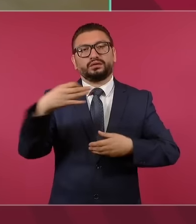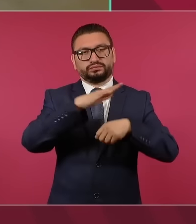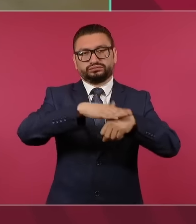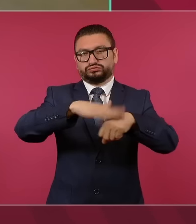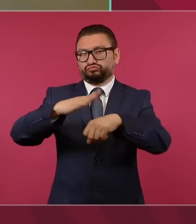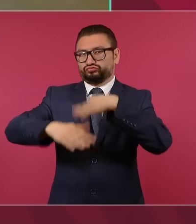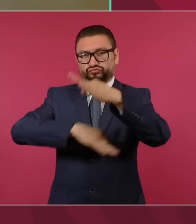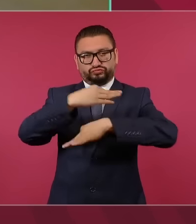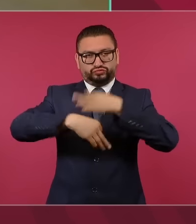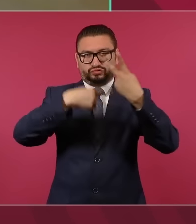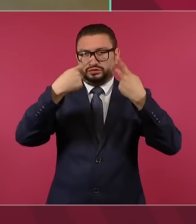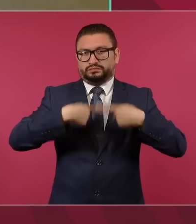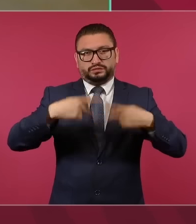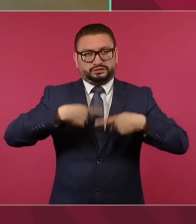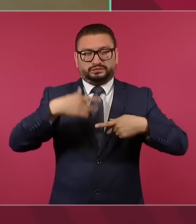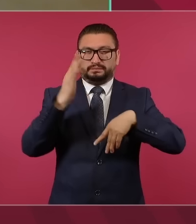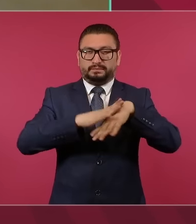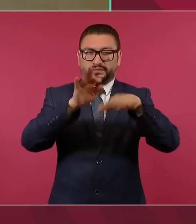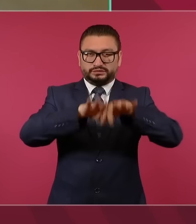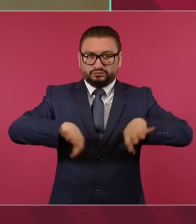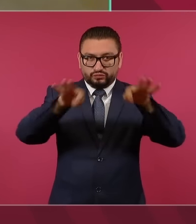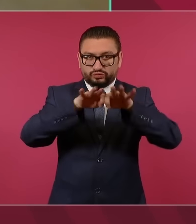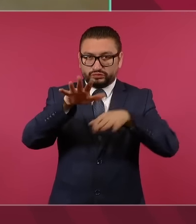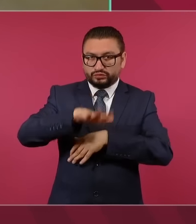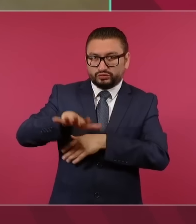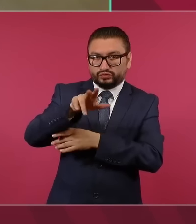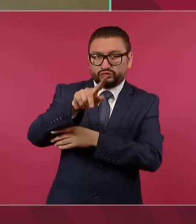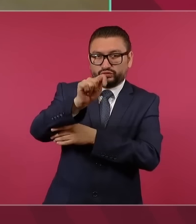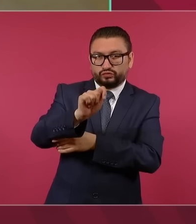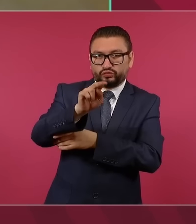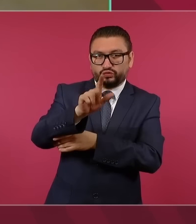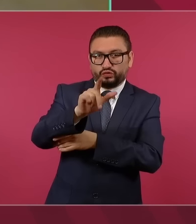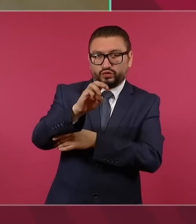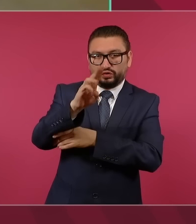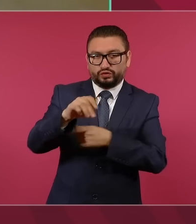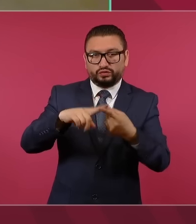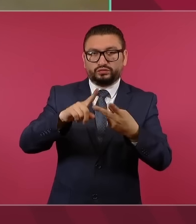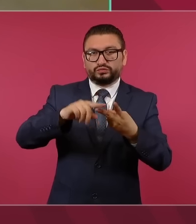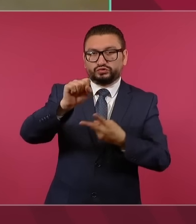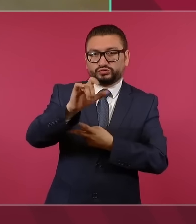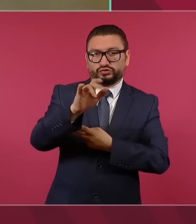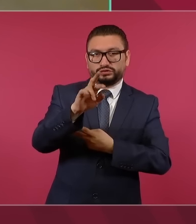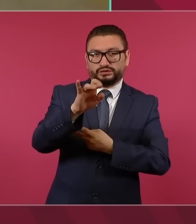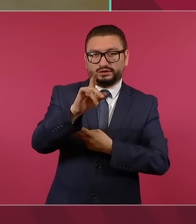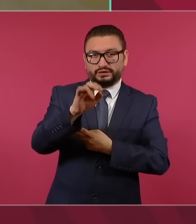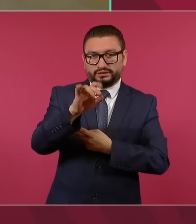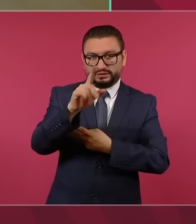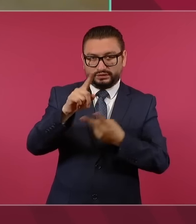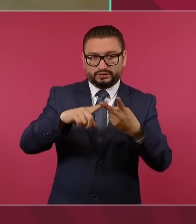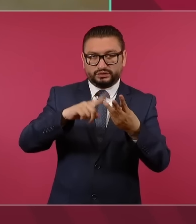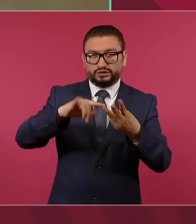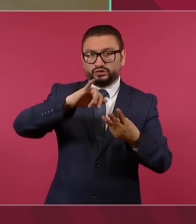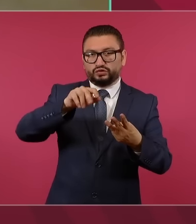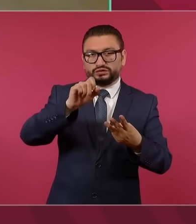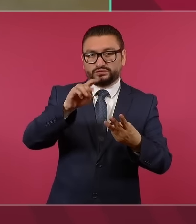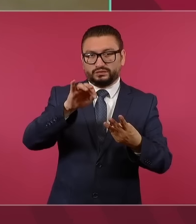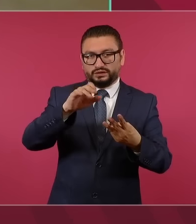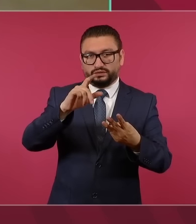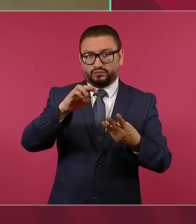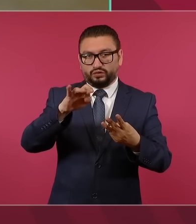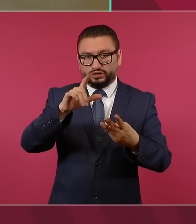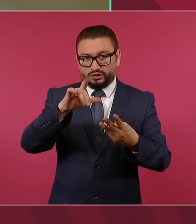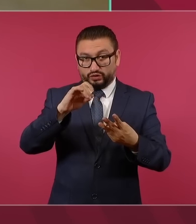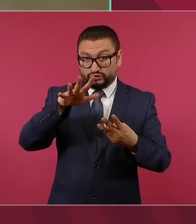toda la población, principalmente de Tulum, Solidaridad y José María Morelos, que no salgan todavía,